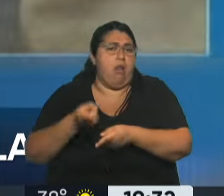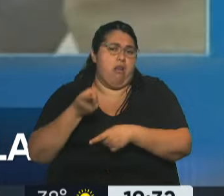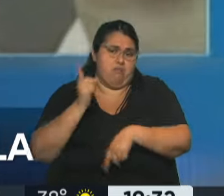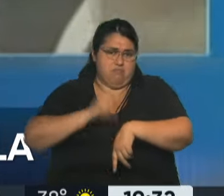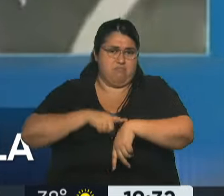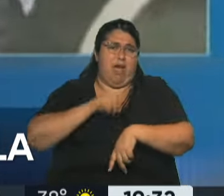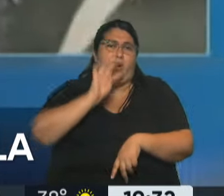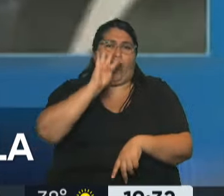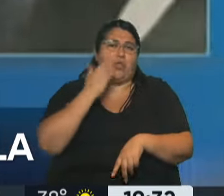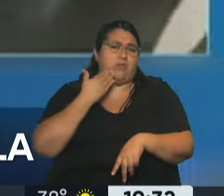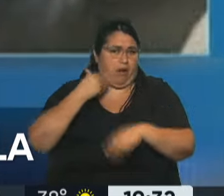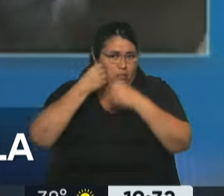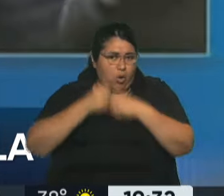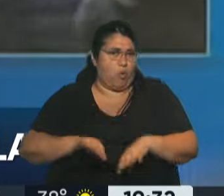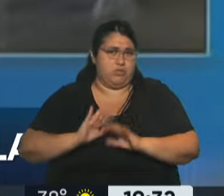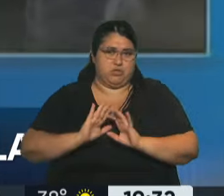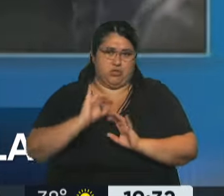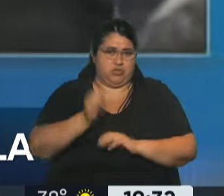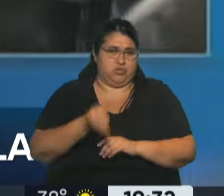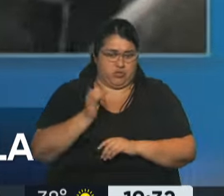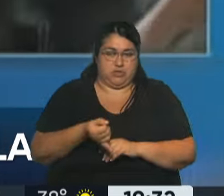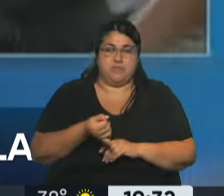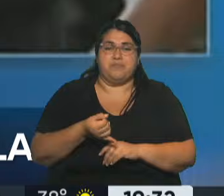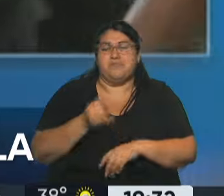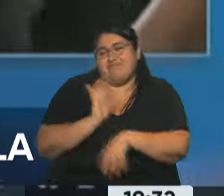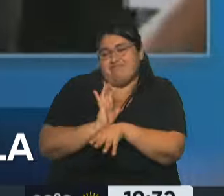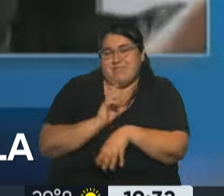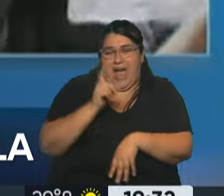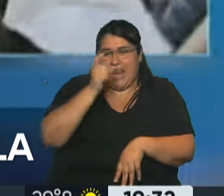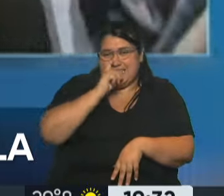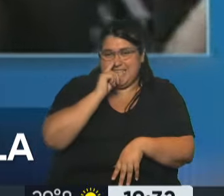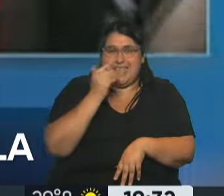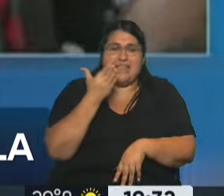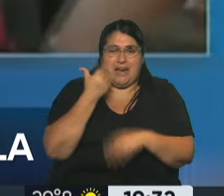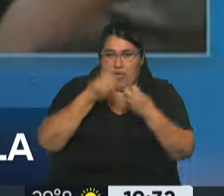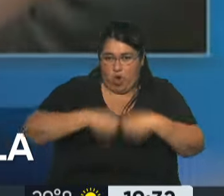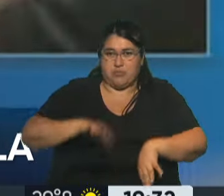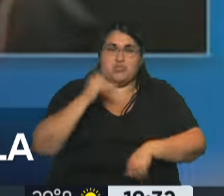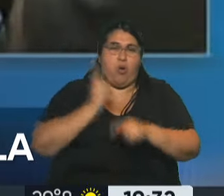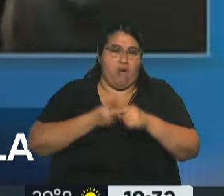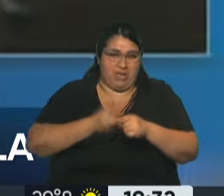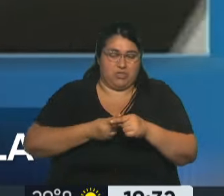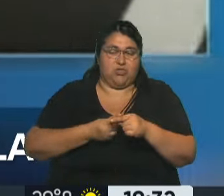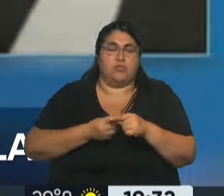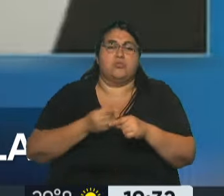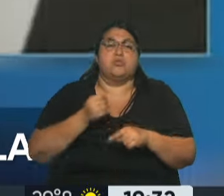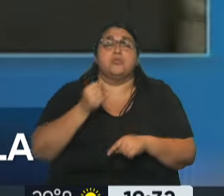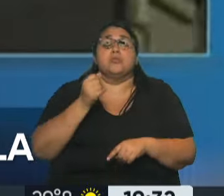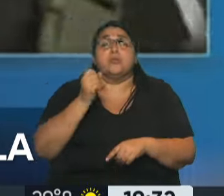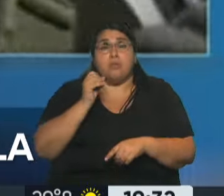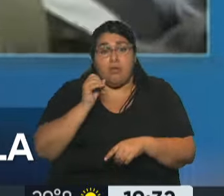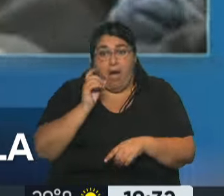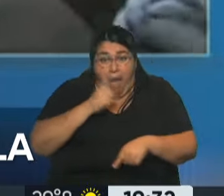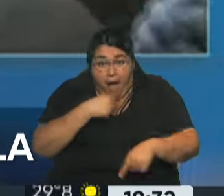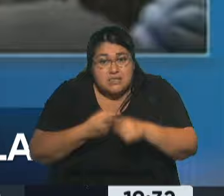las 16 horas local, 19 de la Argentina, quiere decir, hace exactamente media hora, incluso si no hubo hasta el momento